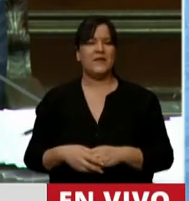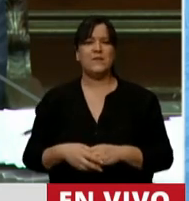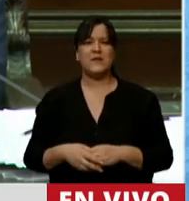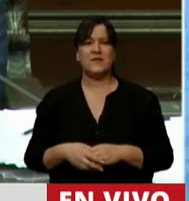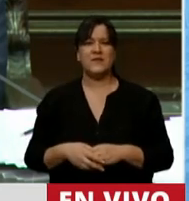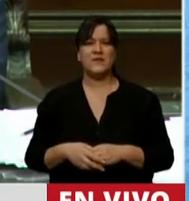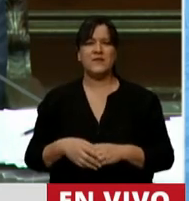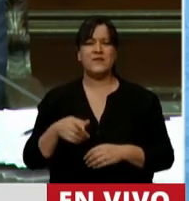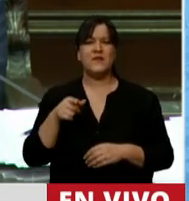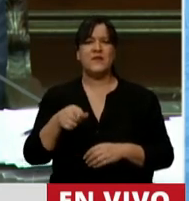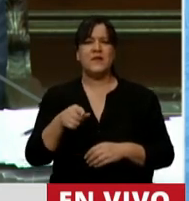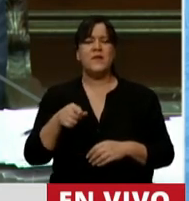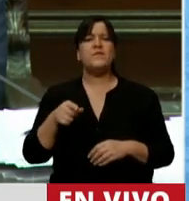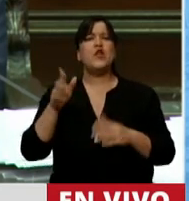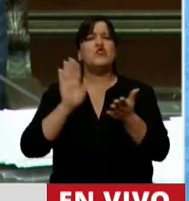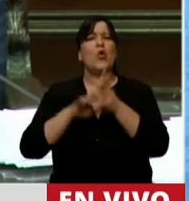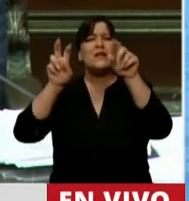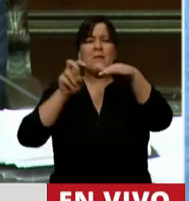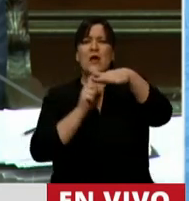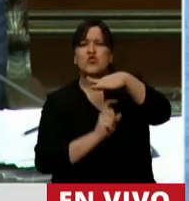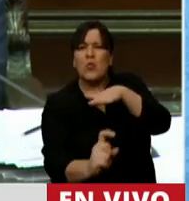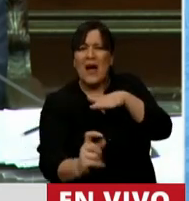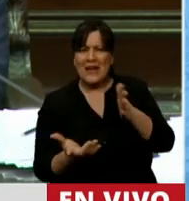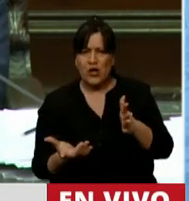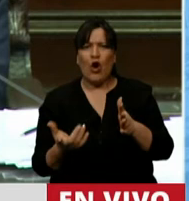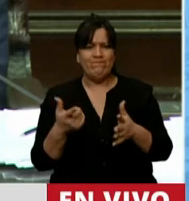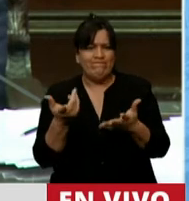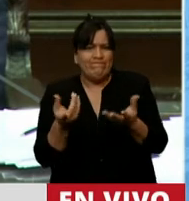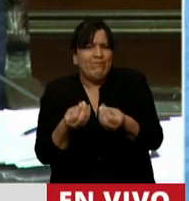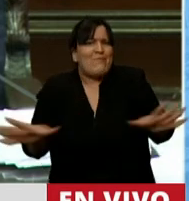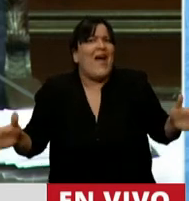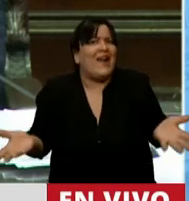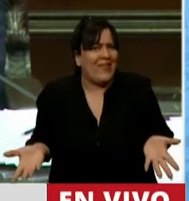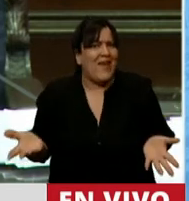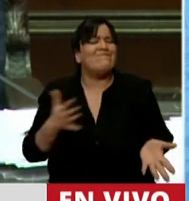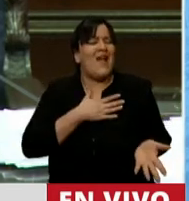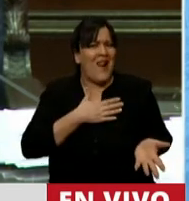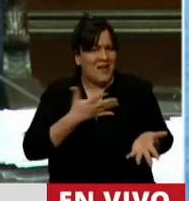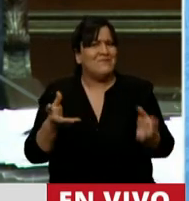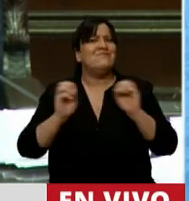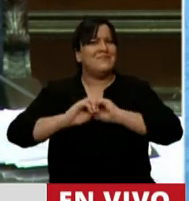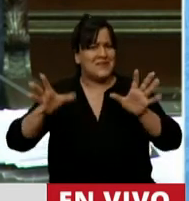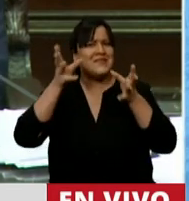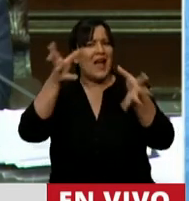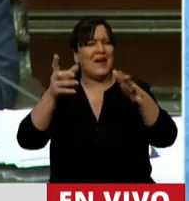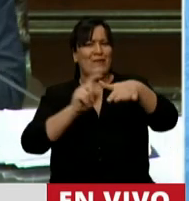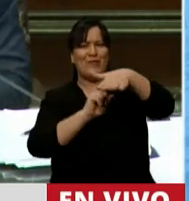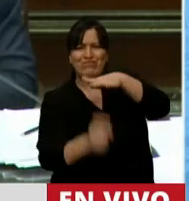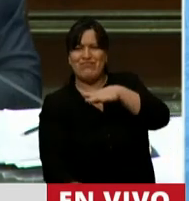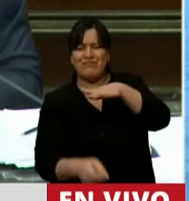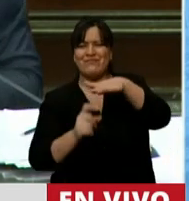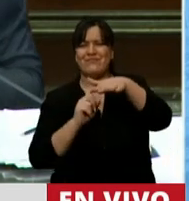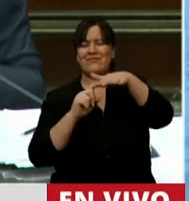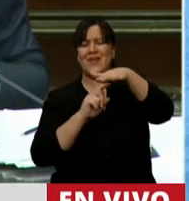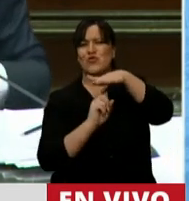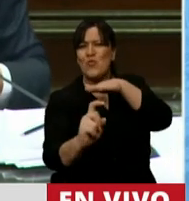la capacidad submarina que la hemos perdido con la desgraciada circunstancia del hundimiento del